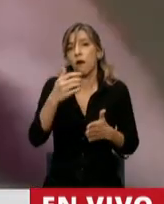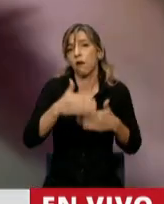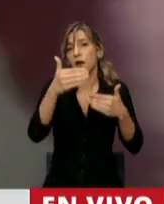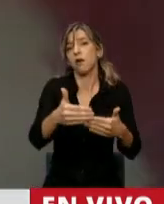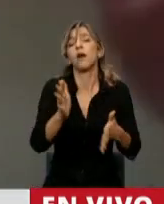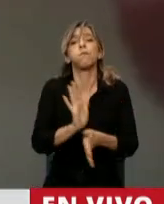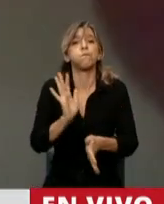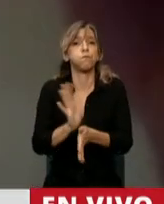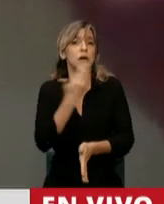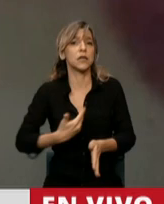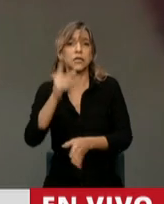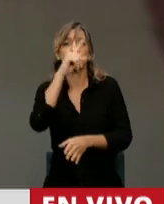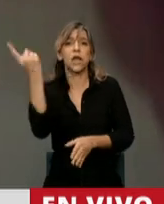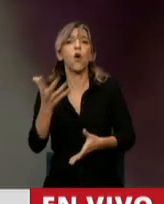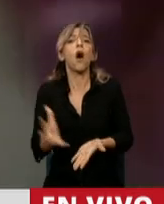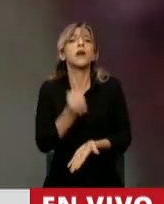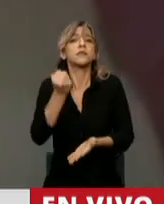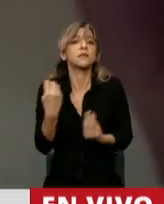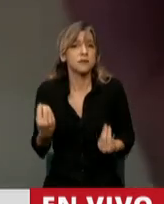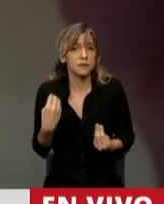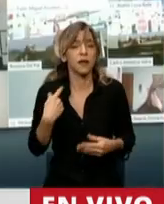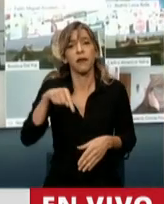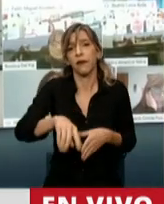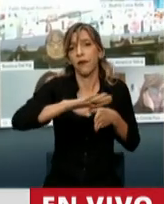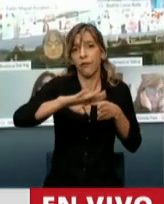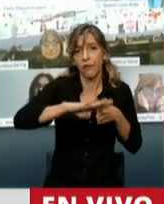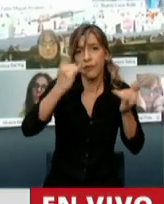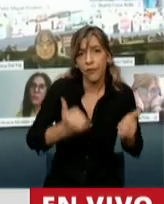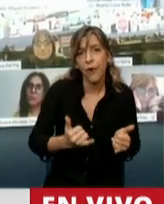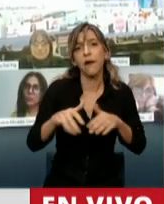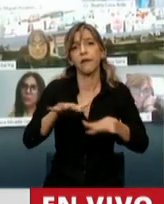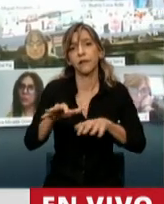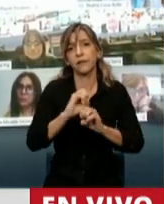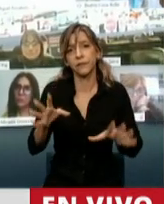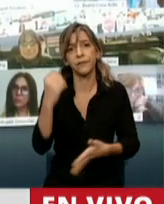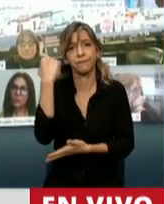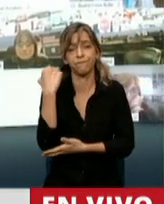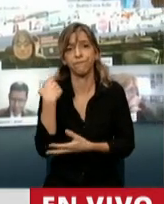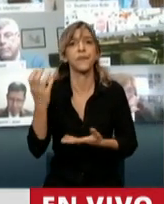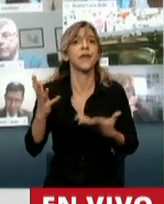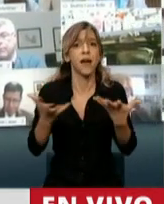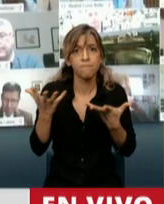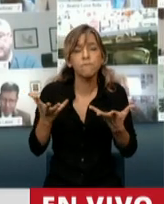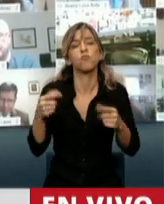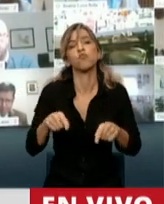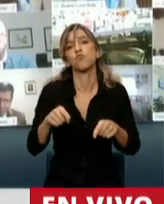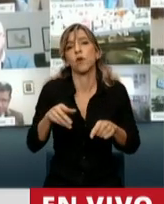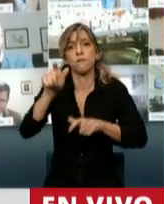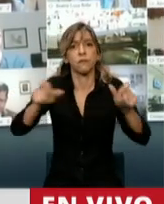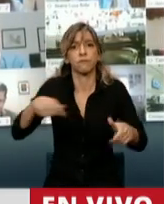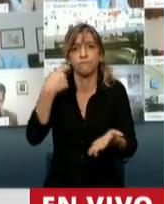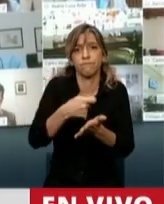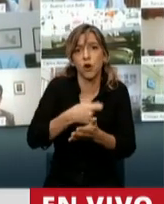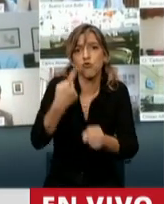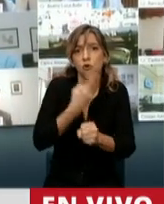Estado de que una situación tributaria y económica es crítica y que las cuentas no cierran para los agentes económicos. Yo creo que eso está